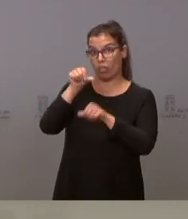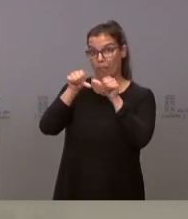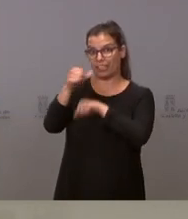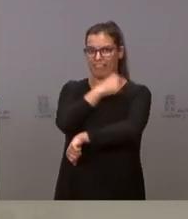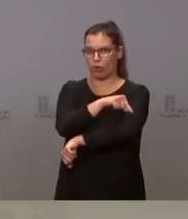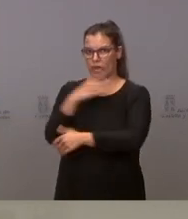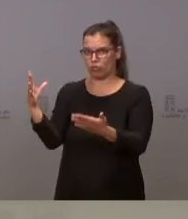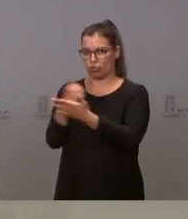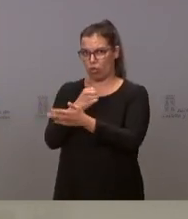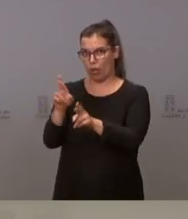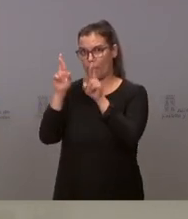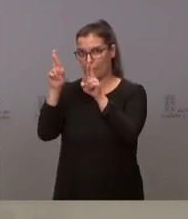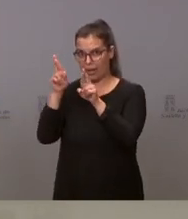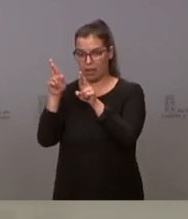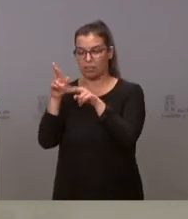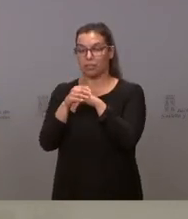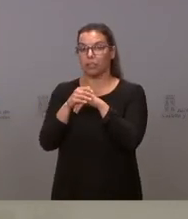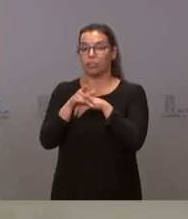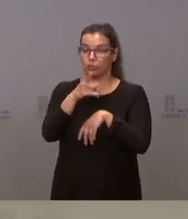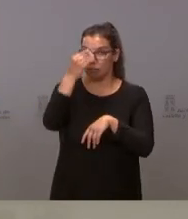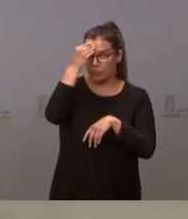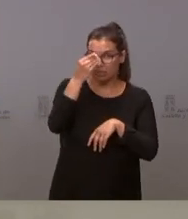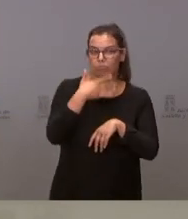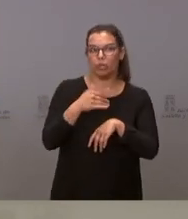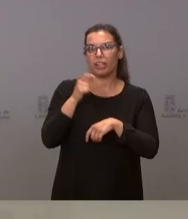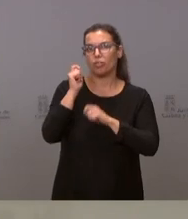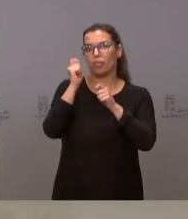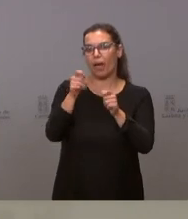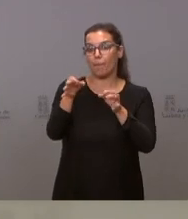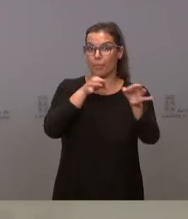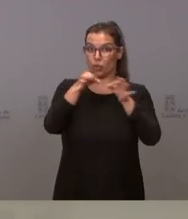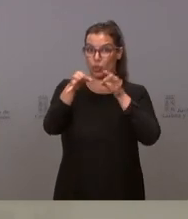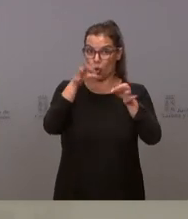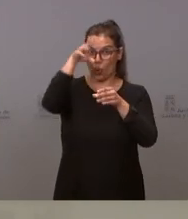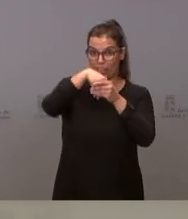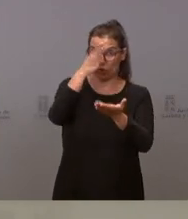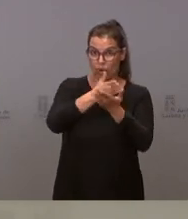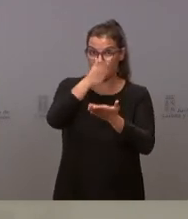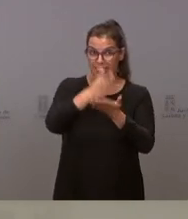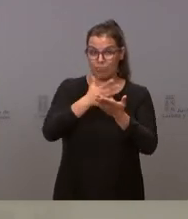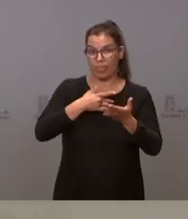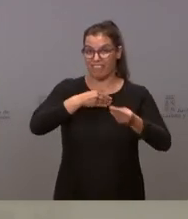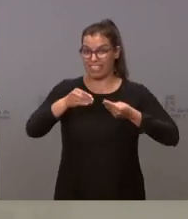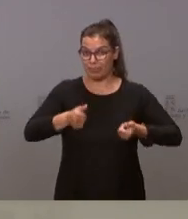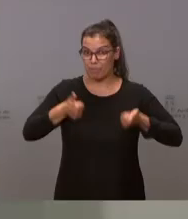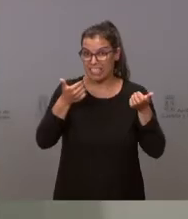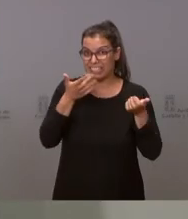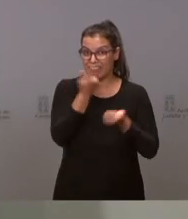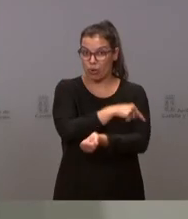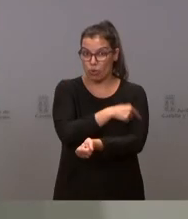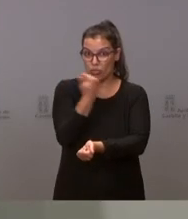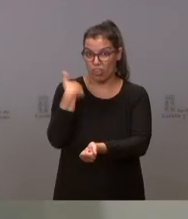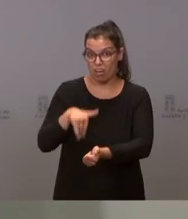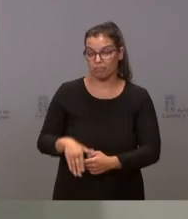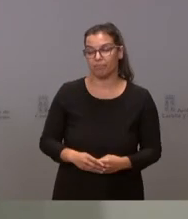o incluso menores y si eso podría relajar el protocolo COVID en los colegios. Bueno en principio